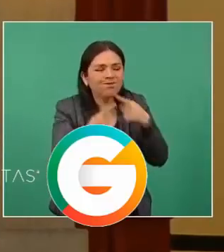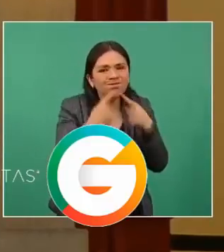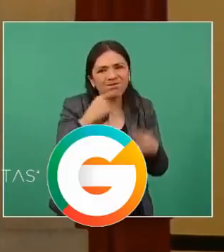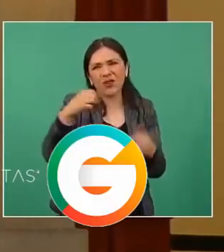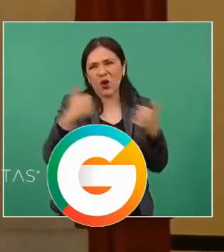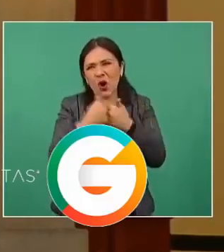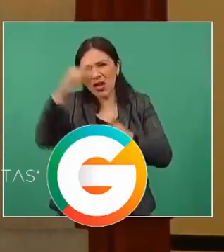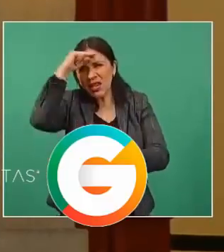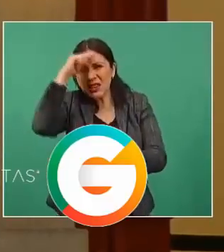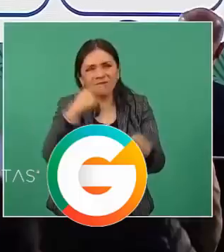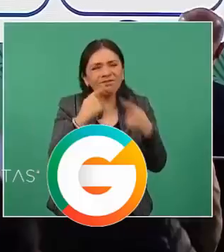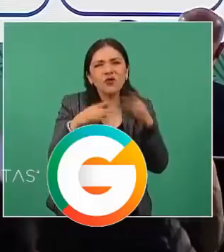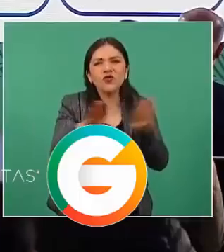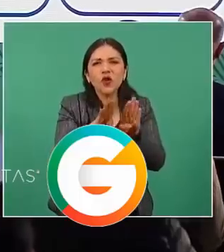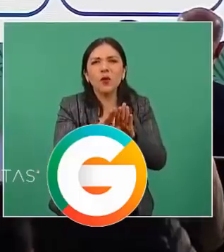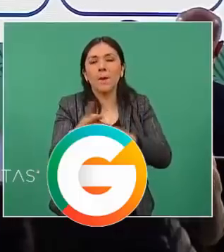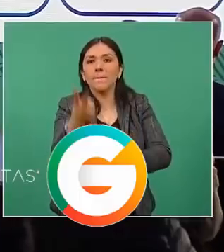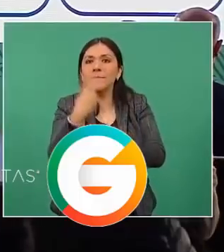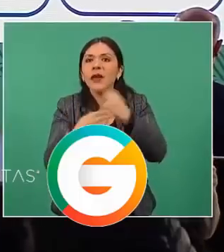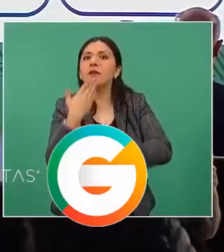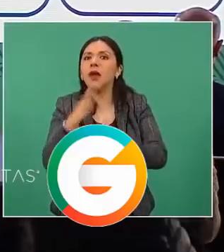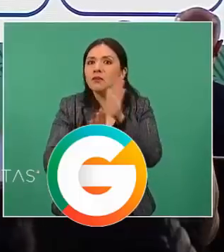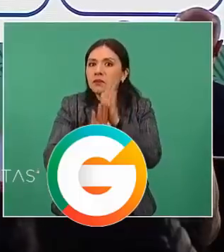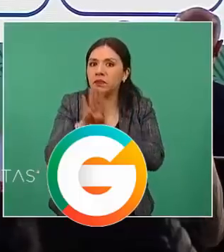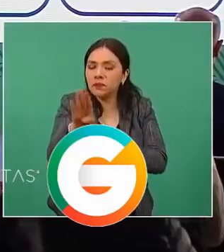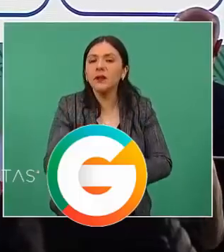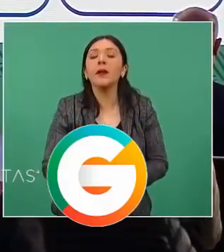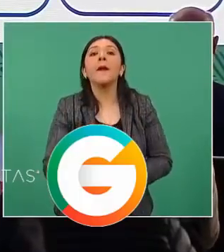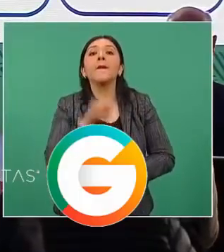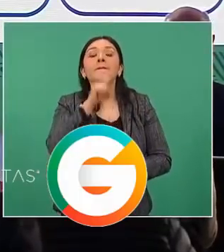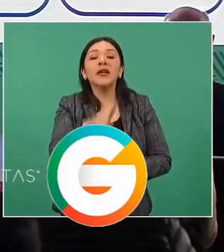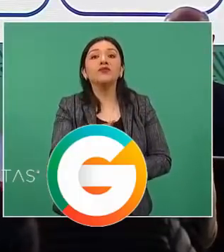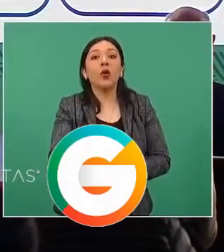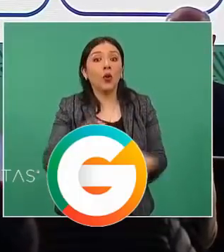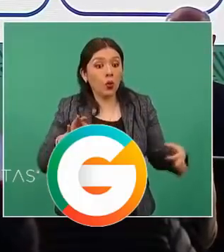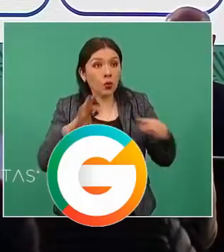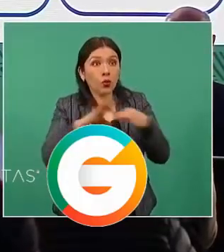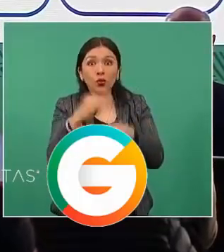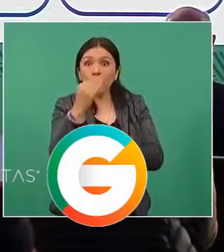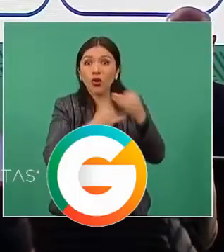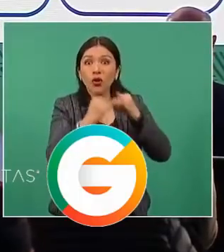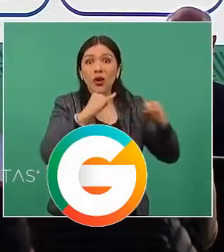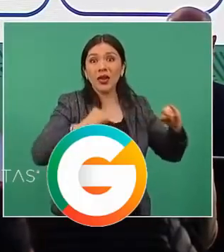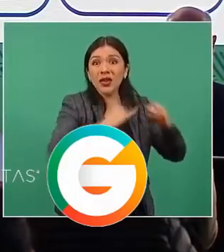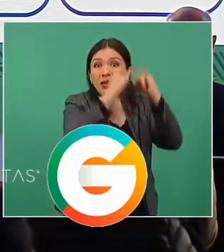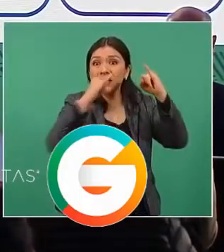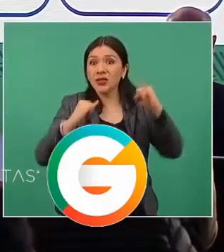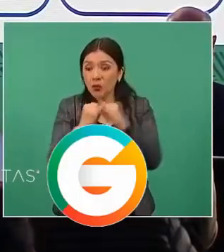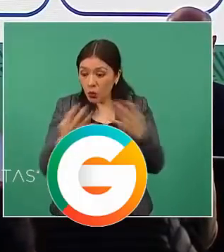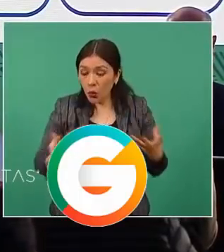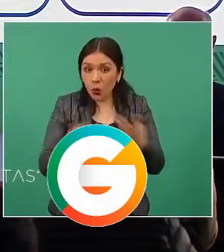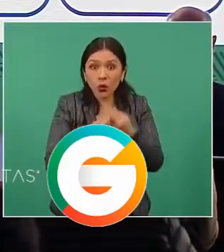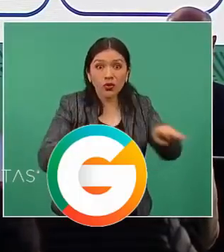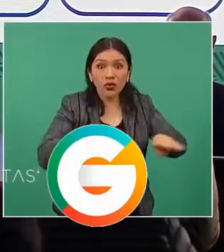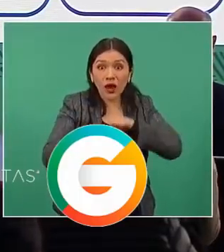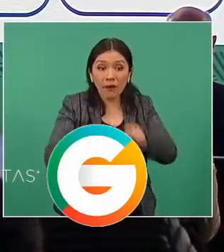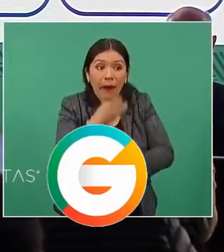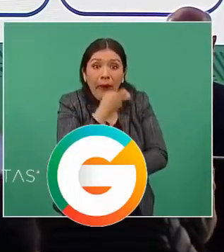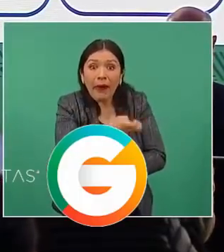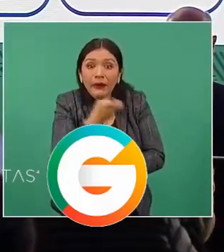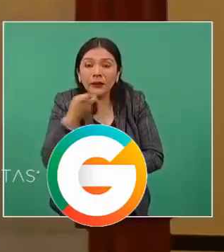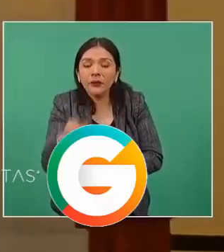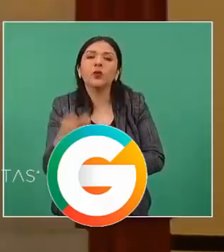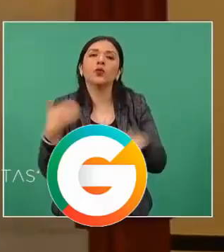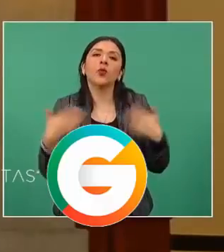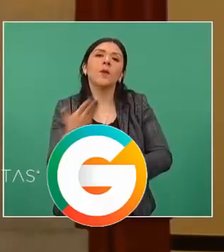para la obtención de resultados. Y también la coordinación de todas las instituciones que participamos, bueno, ha sido